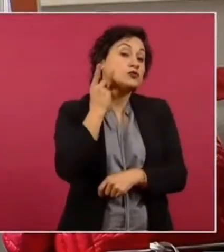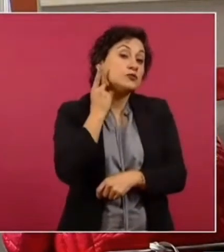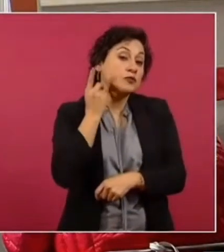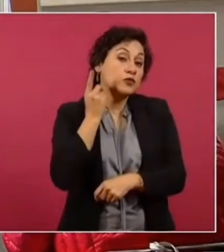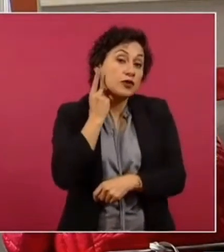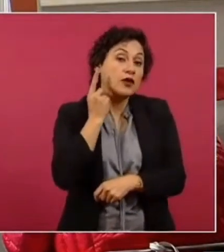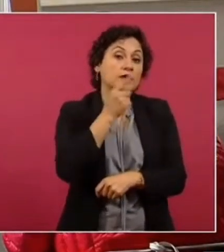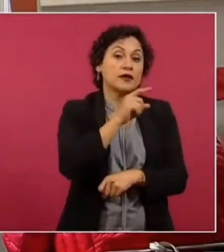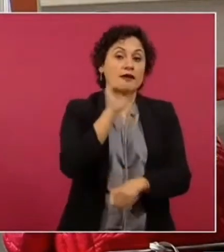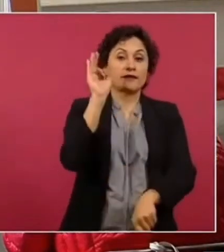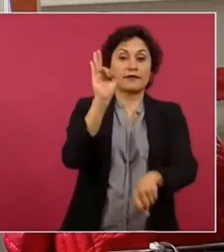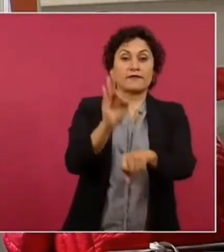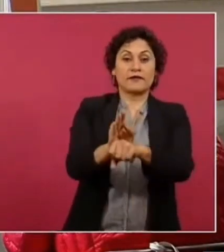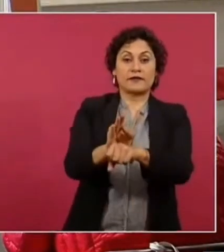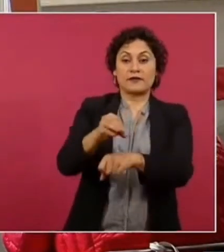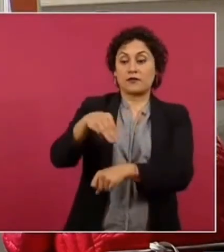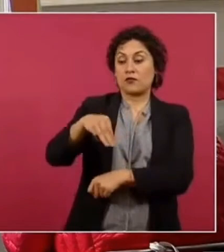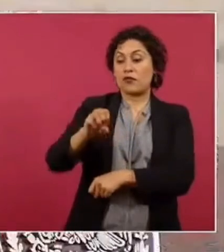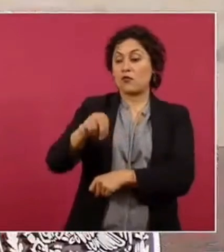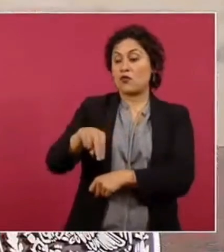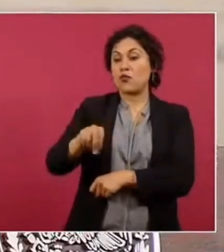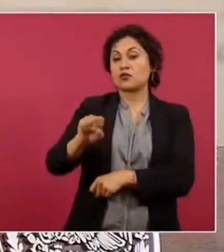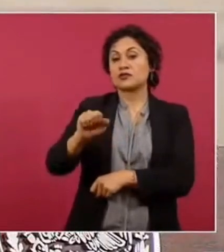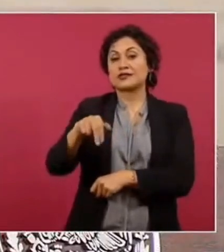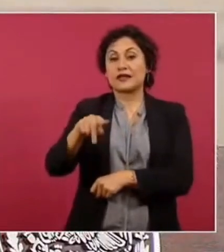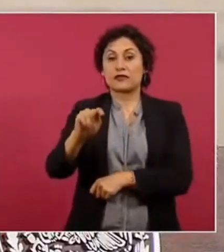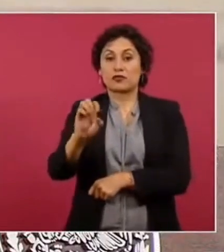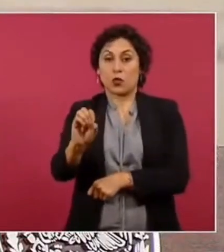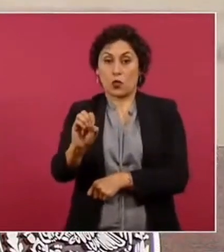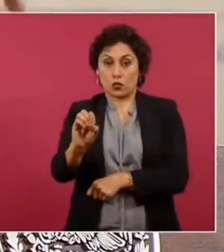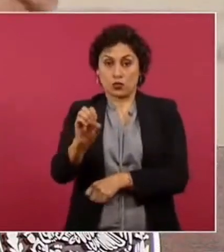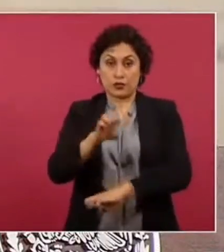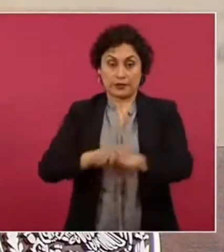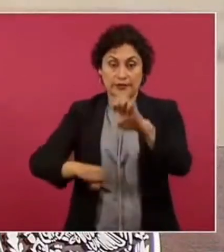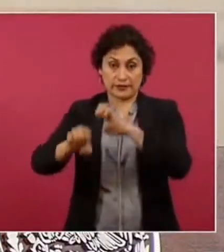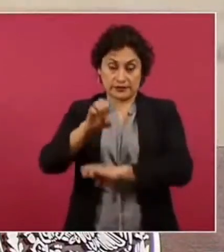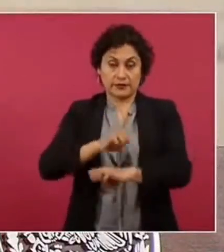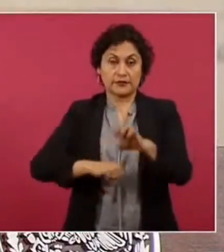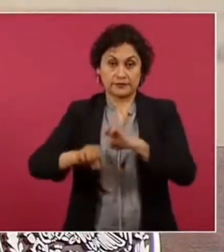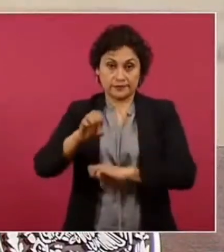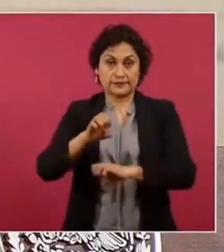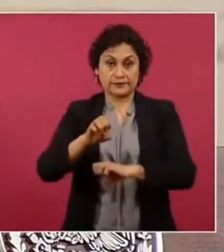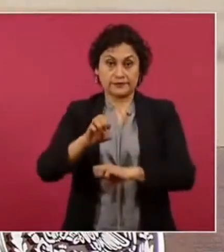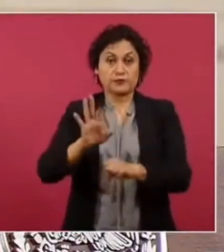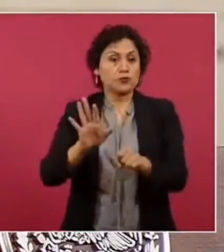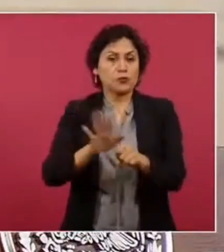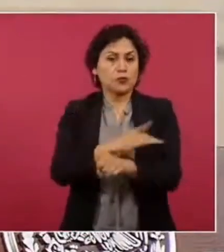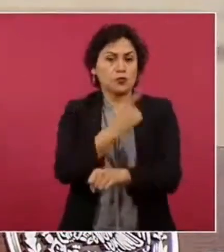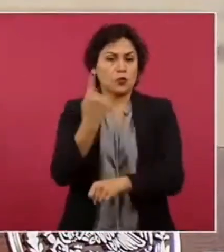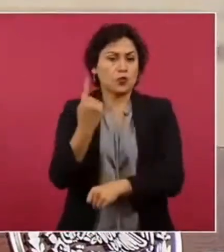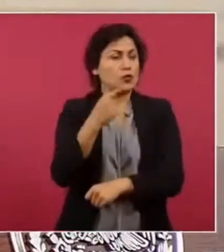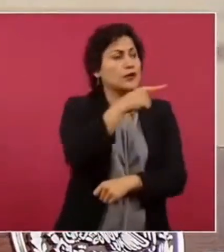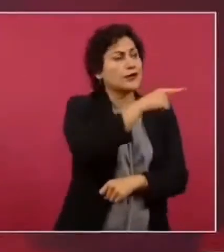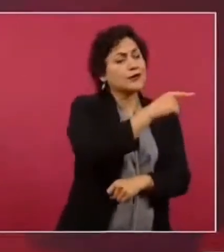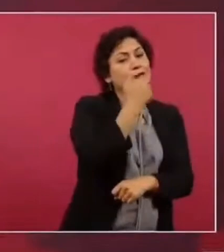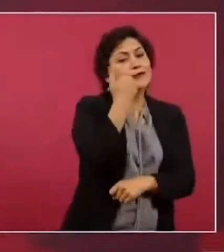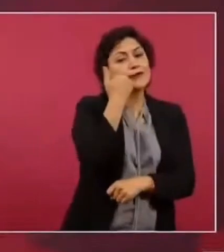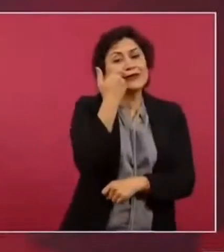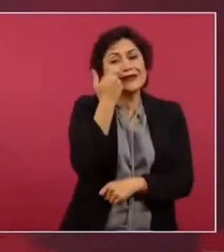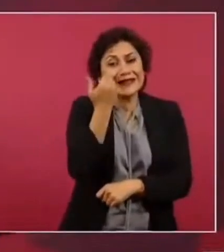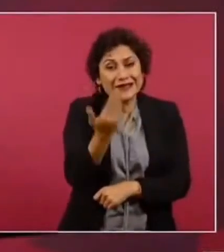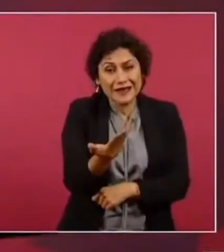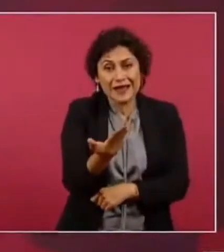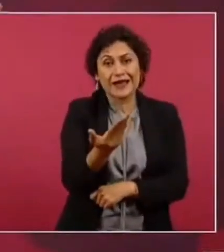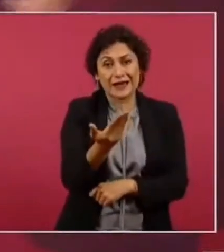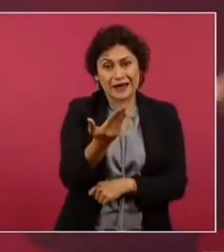porque quieren que no haya ninguna limitación para